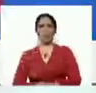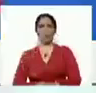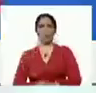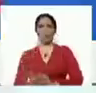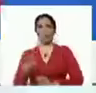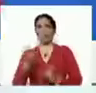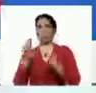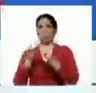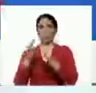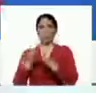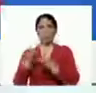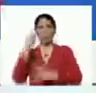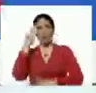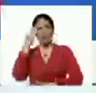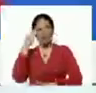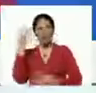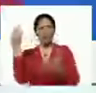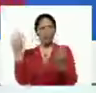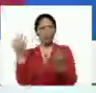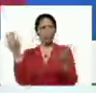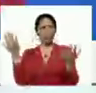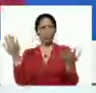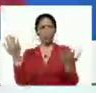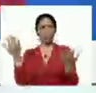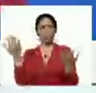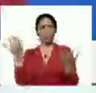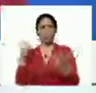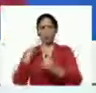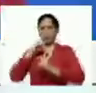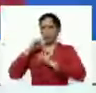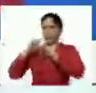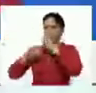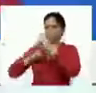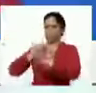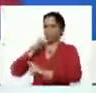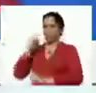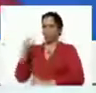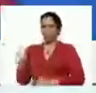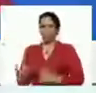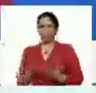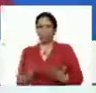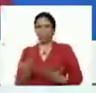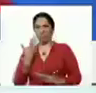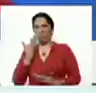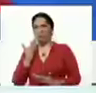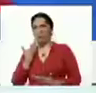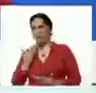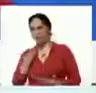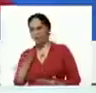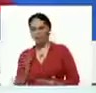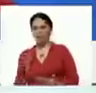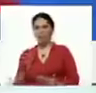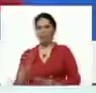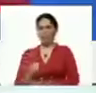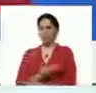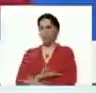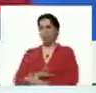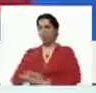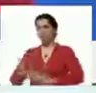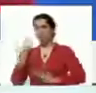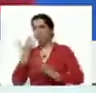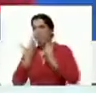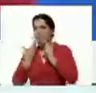Desconociendo la realidad, el morbo, se les sale el morbo por aquí, por la boca, el morbo, la sangre se les sale.